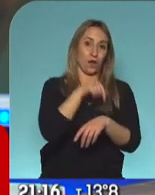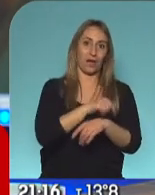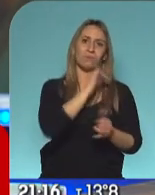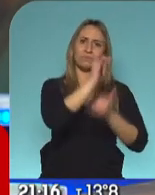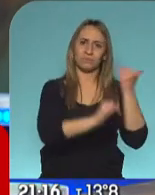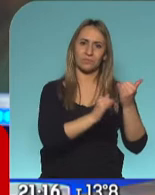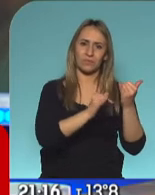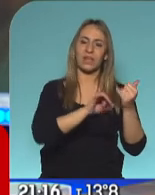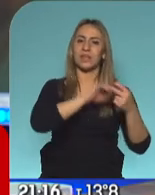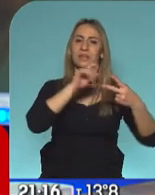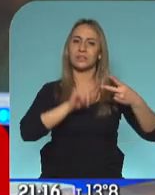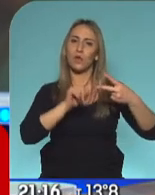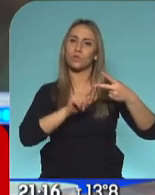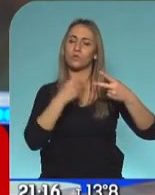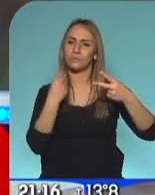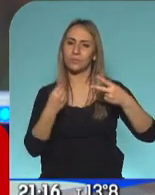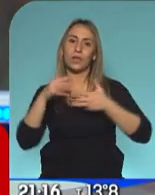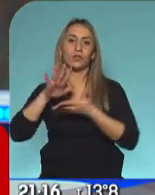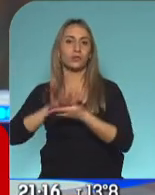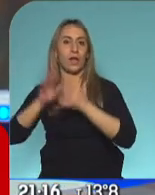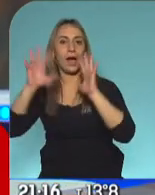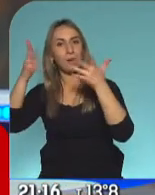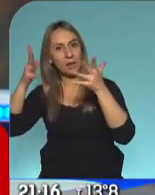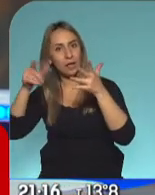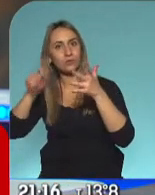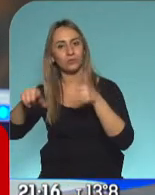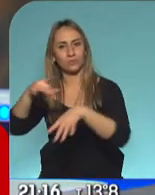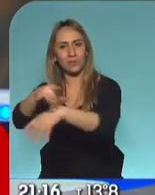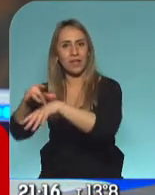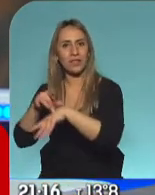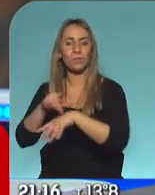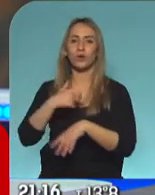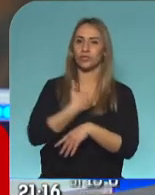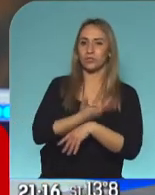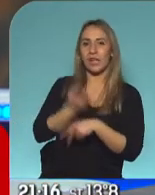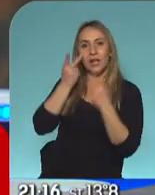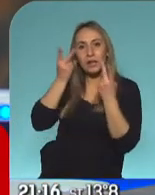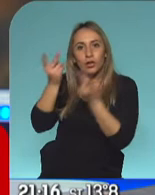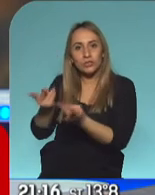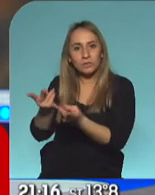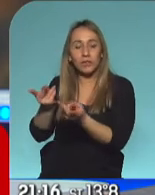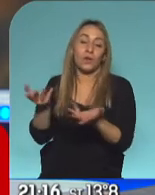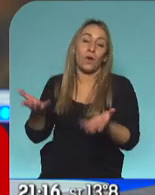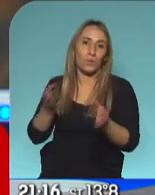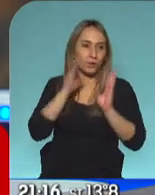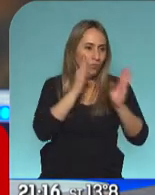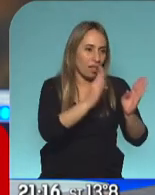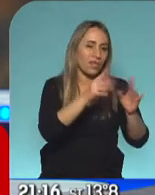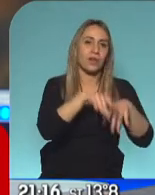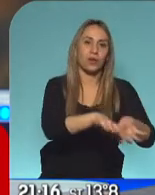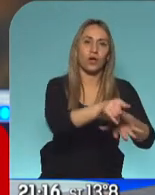aplauso a los médicos, que es mucho más que un reconocimiento de la sociedad, que es quizás el enfoque lógico que hay que darle.